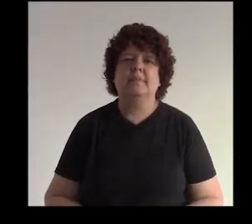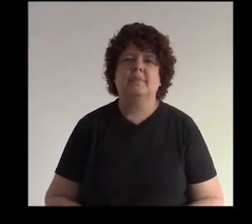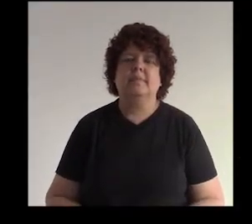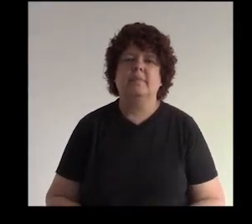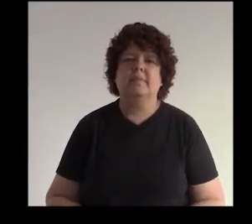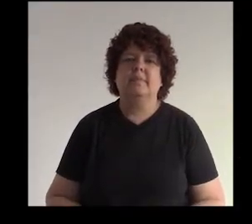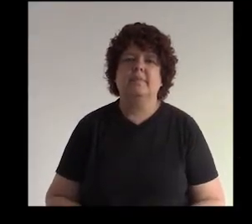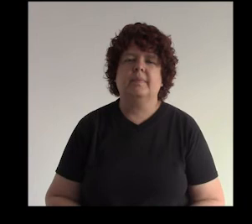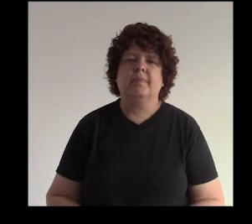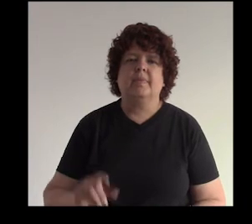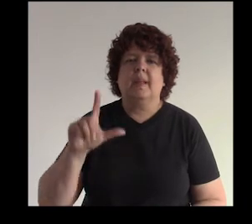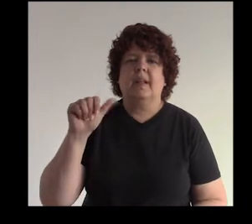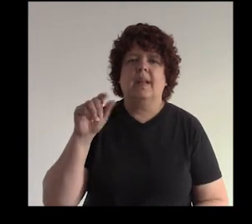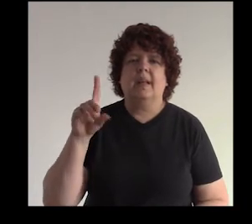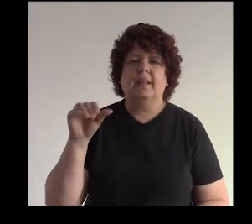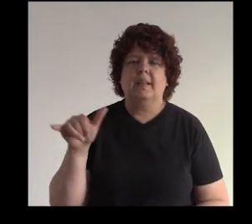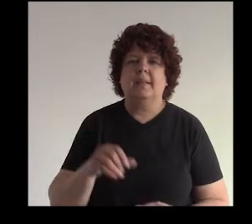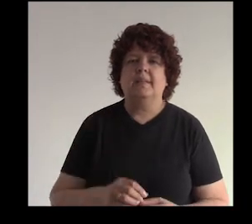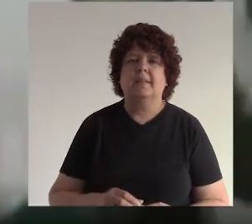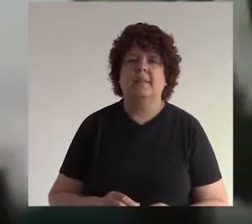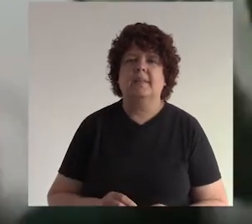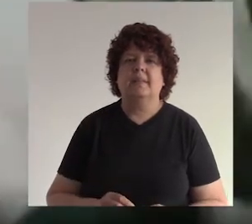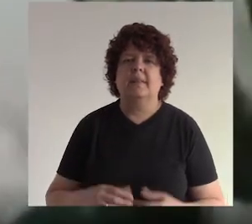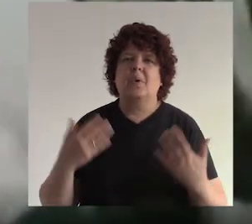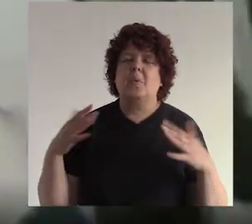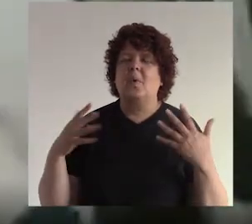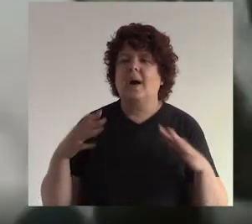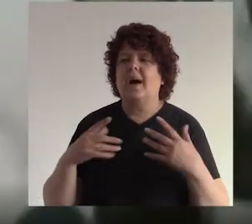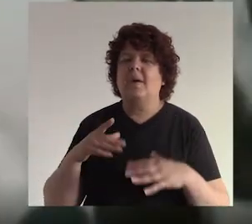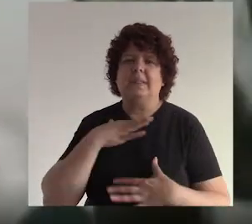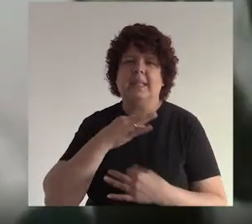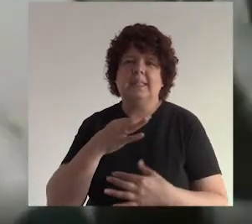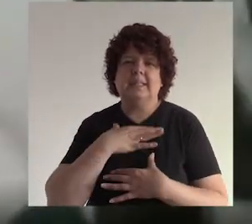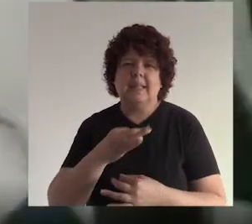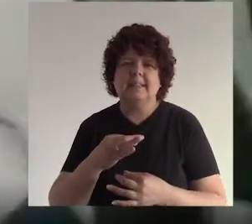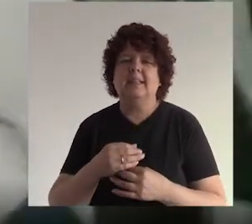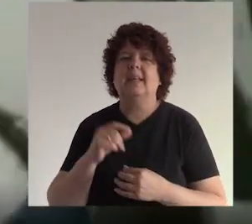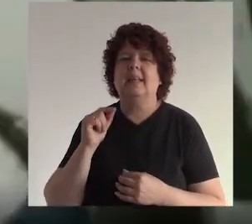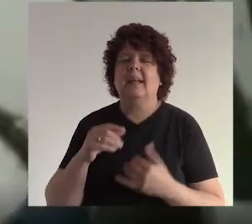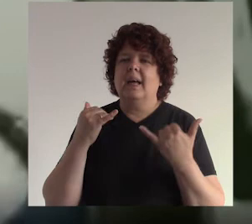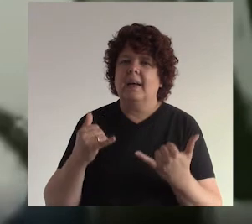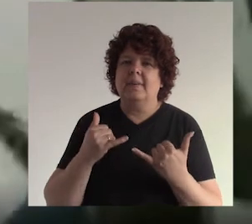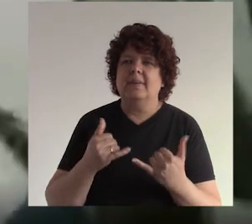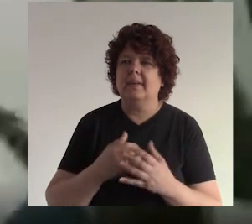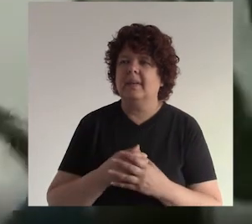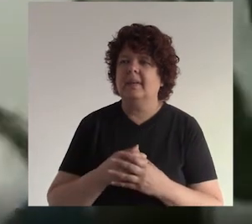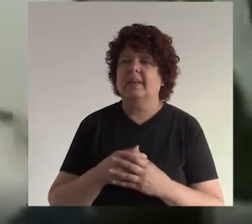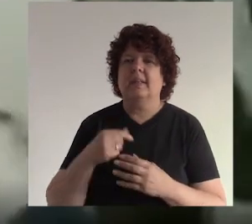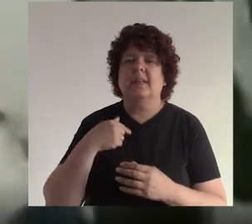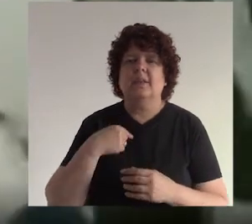Perfecto Muy bien Lady Isabelra Jack bastante bastante interesante ahora